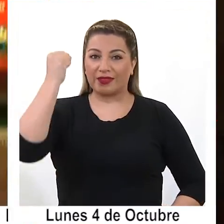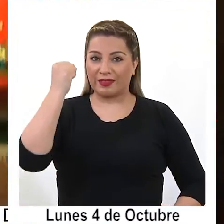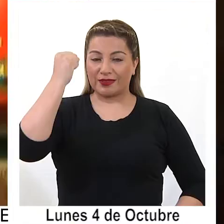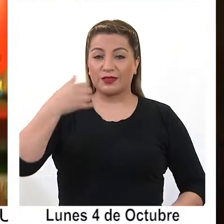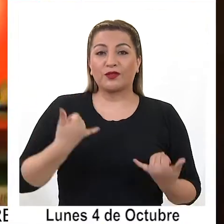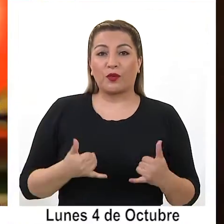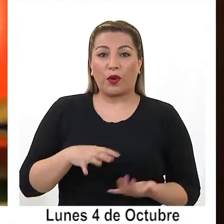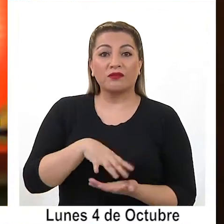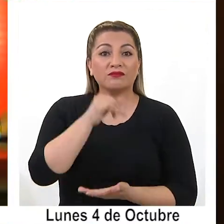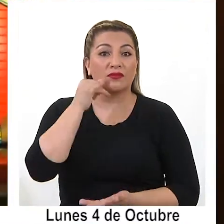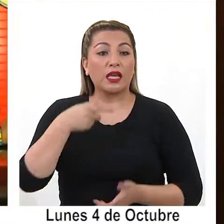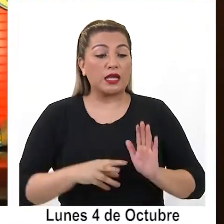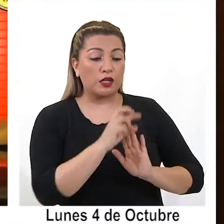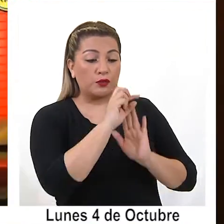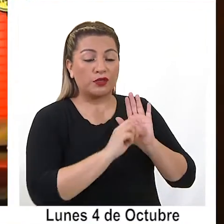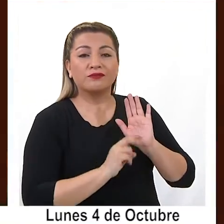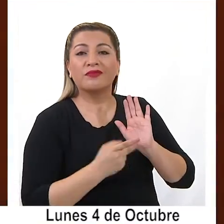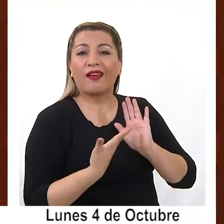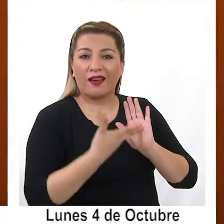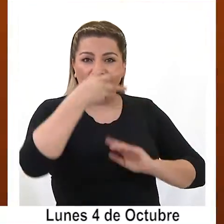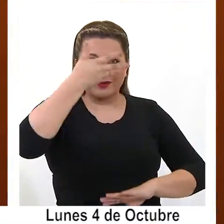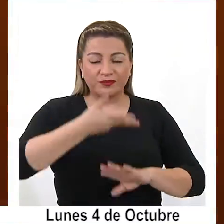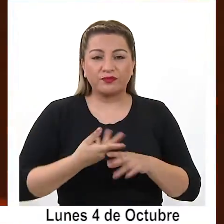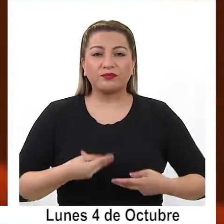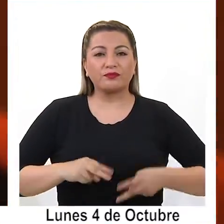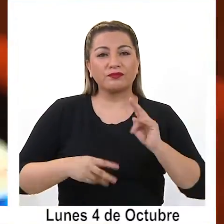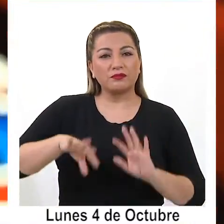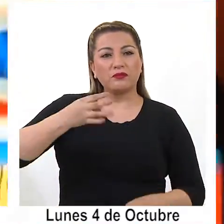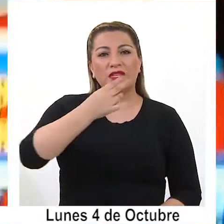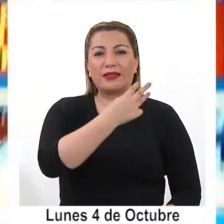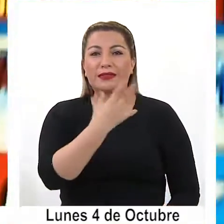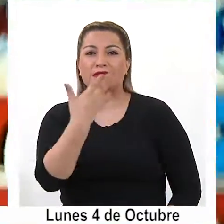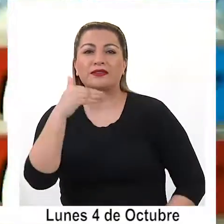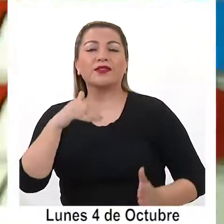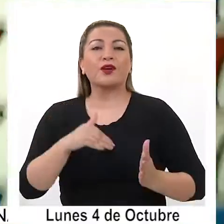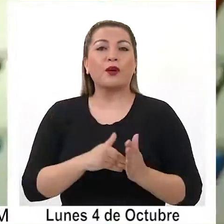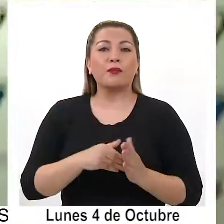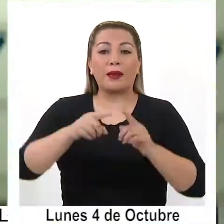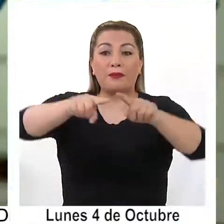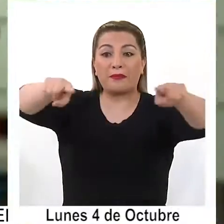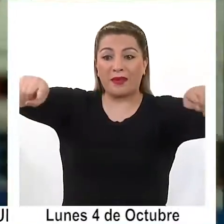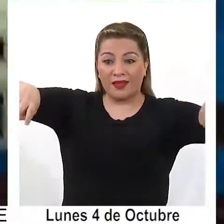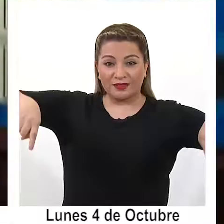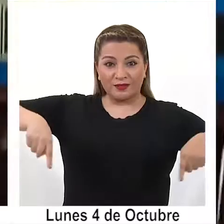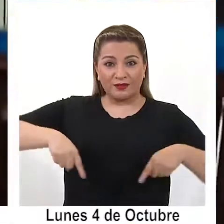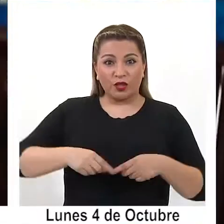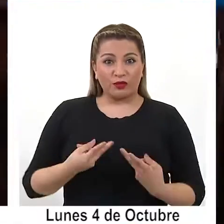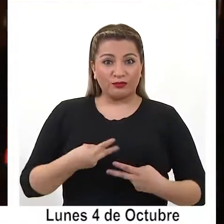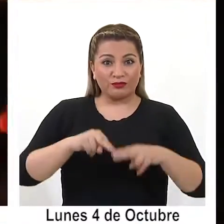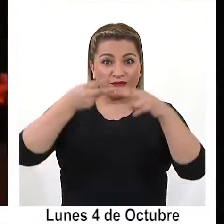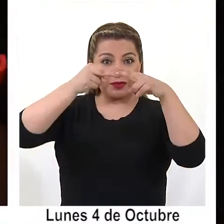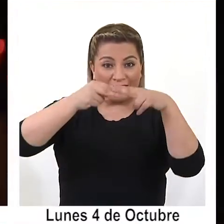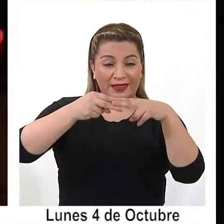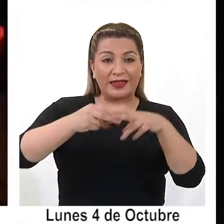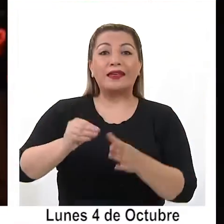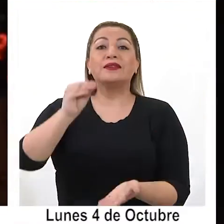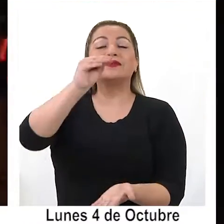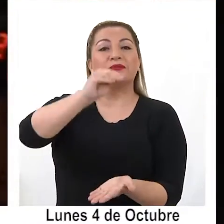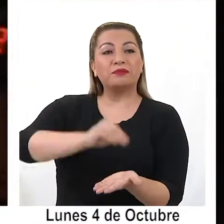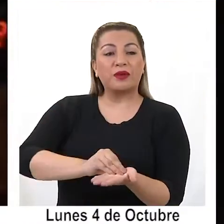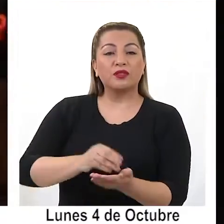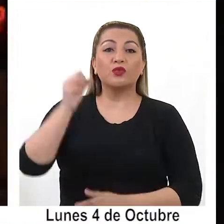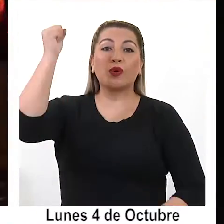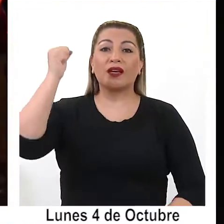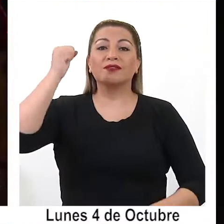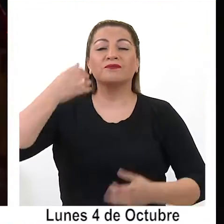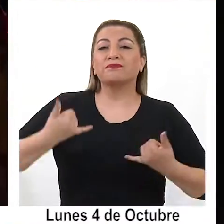El proyecto contempla la construcción de más de 35.000 m2 de instalaciones, incluidos un